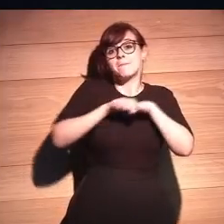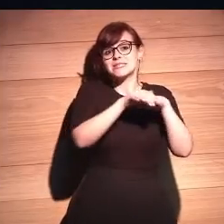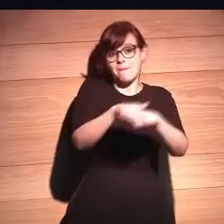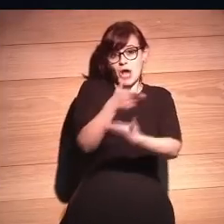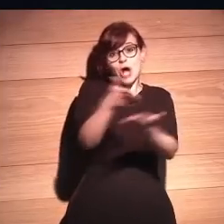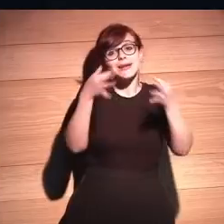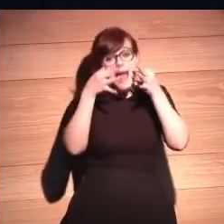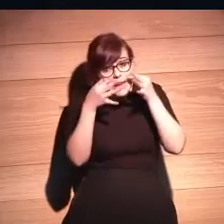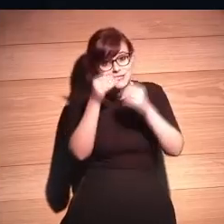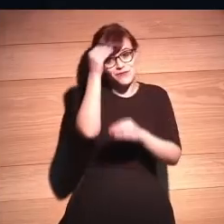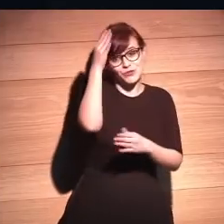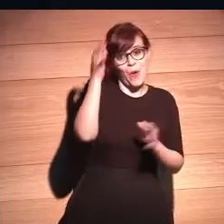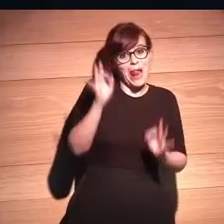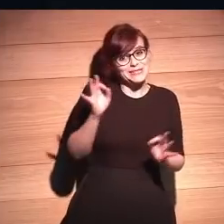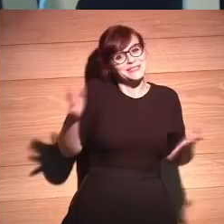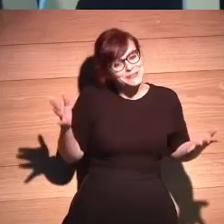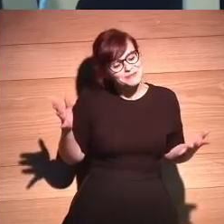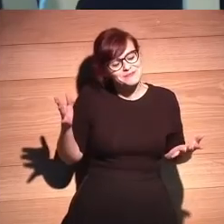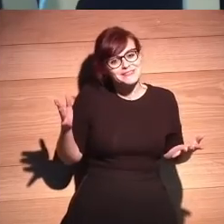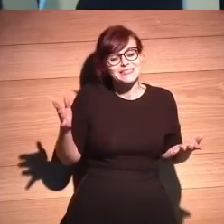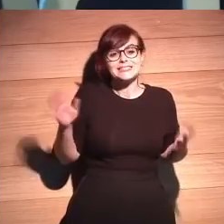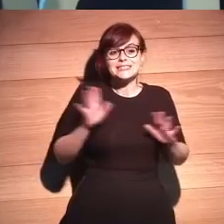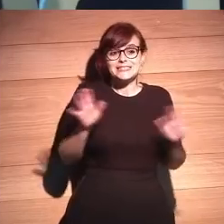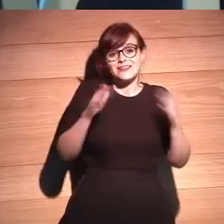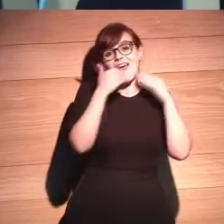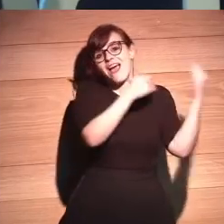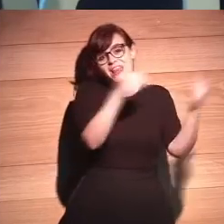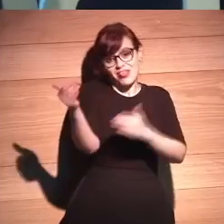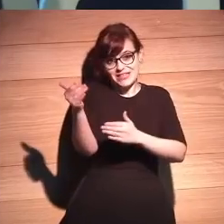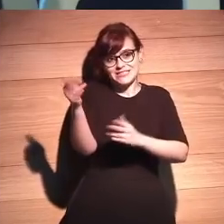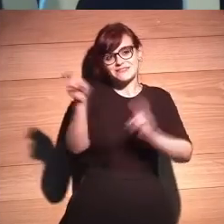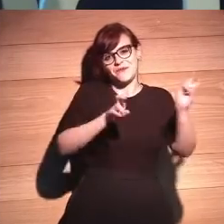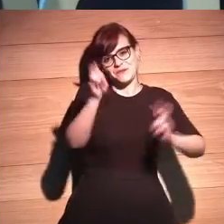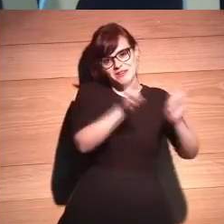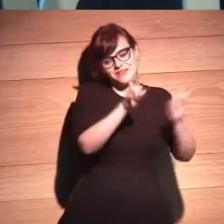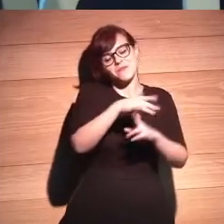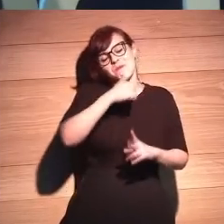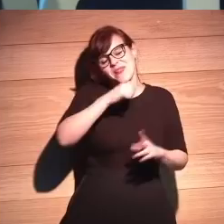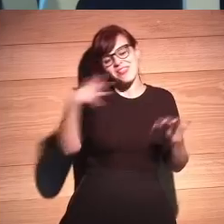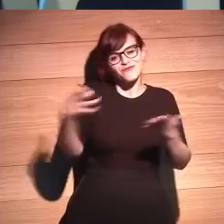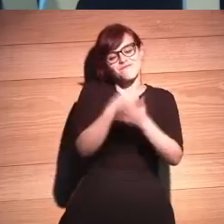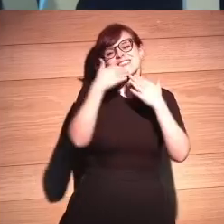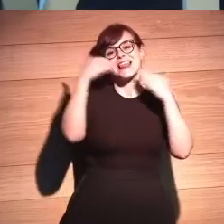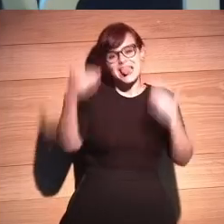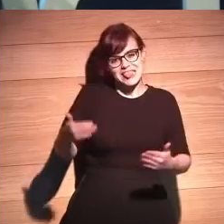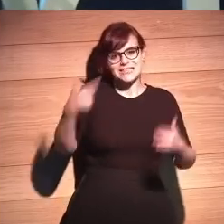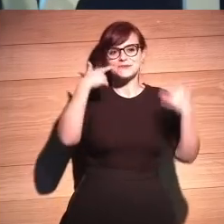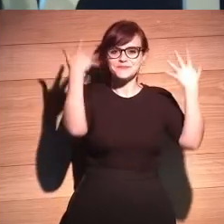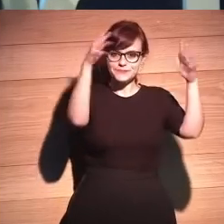reales y virtuales y les quería agradecer también que hayan estado aquí y su paciencia muchas gracias